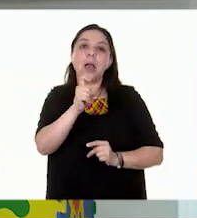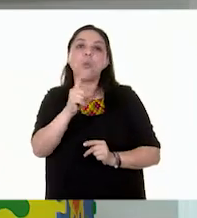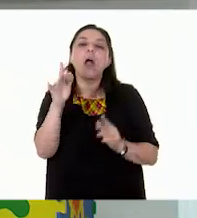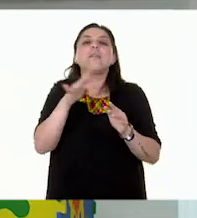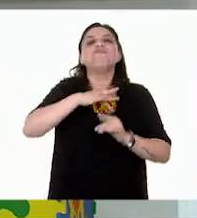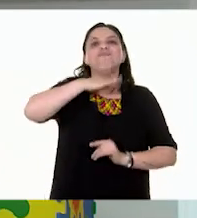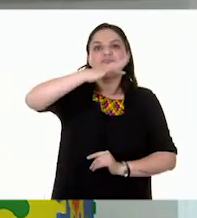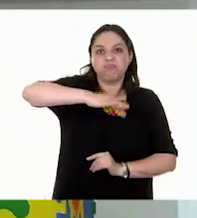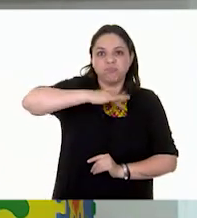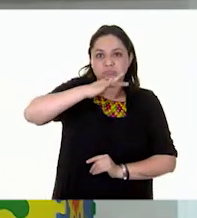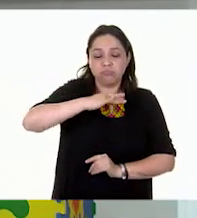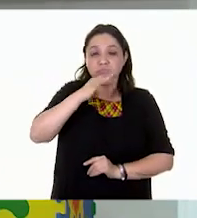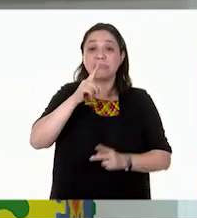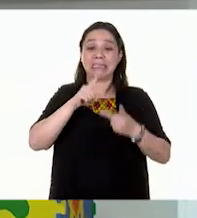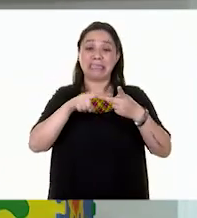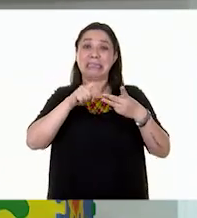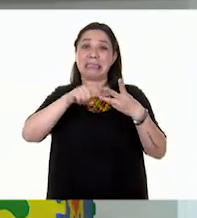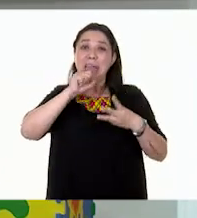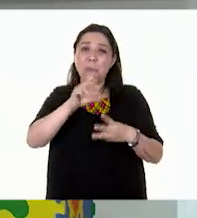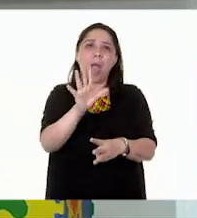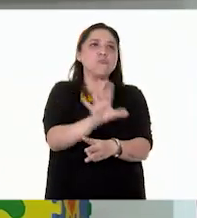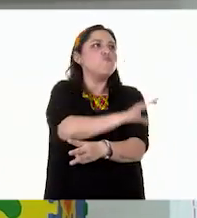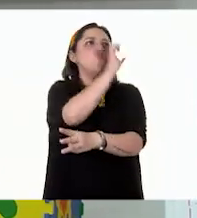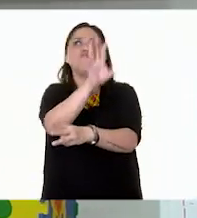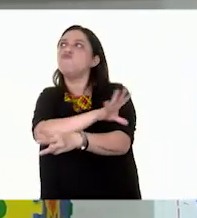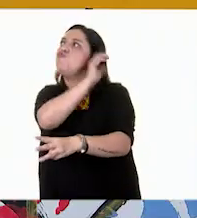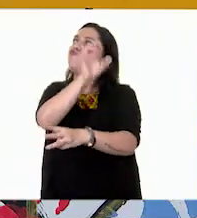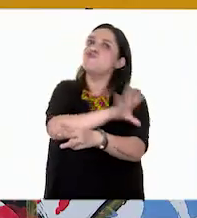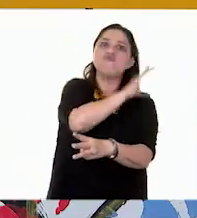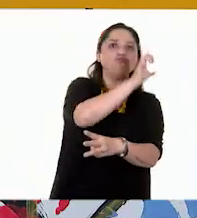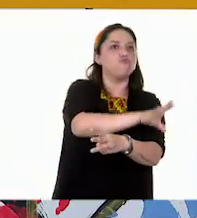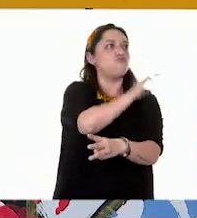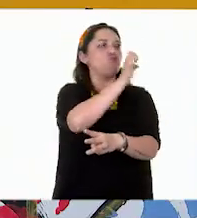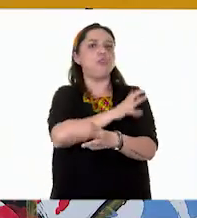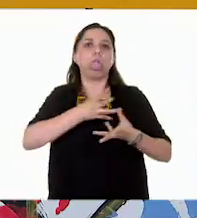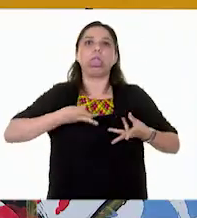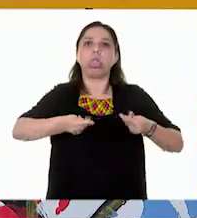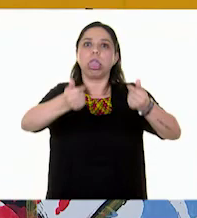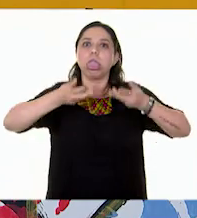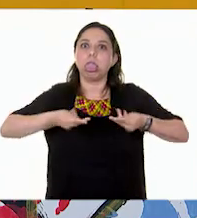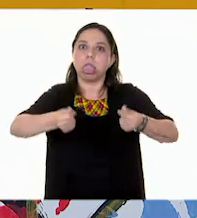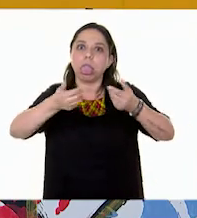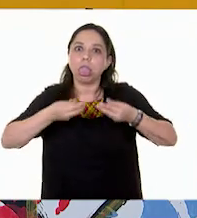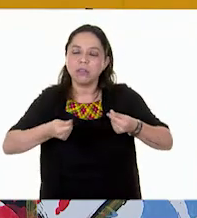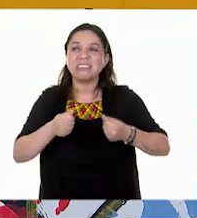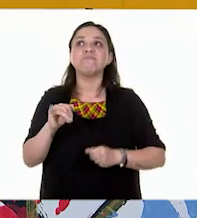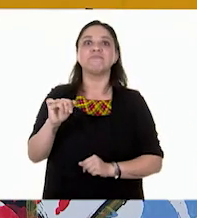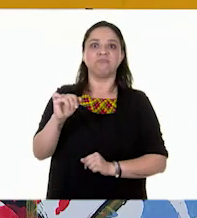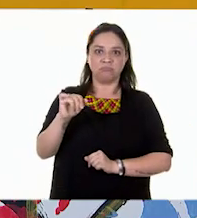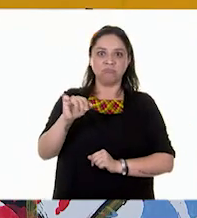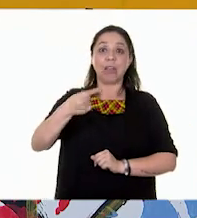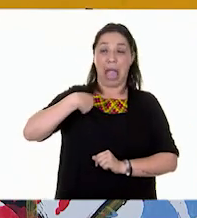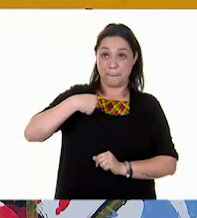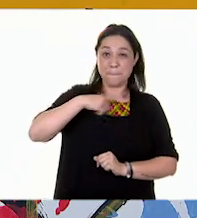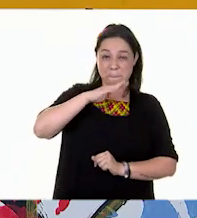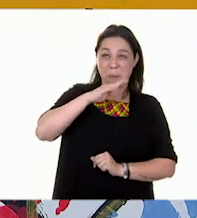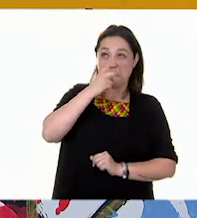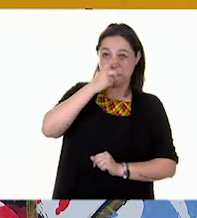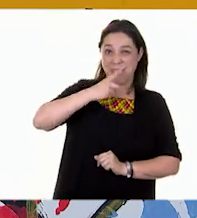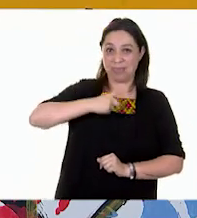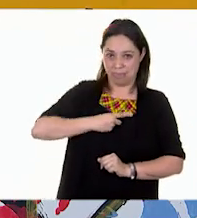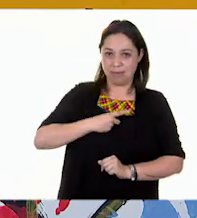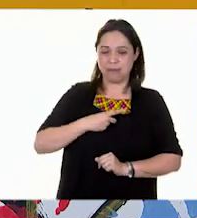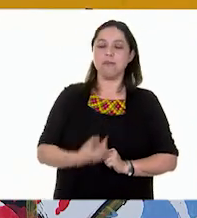el excesivo uso de energía que hacemos. Ay, sí. ¿Saben qué? A mí mi mamá me dijo que no